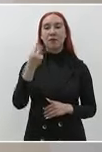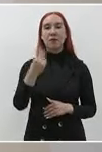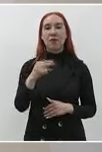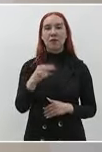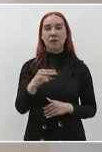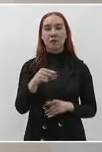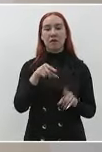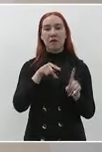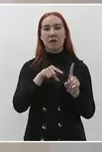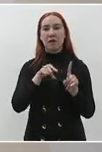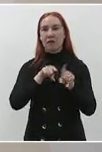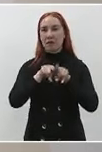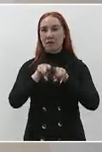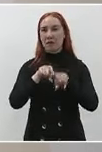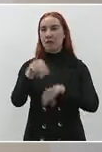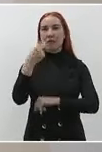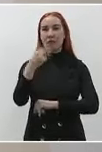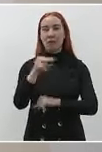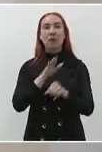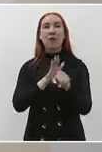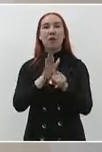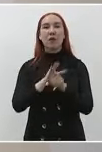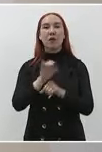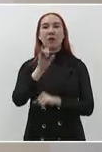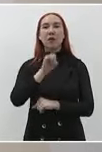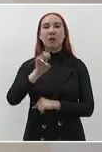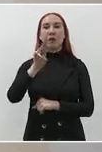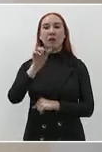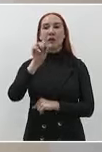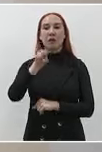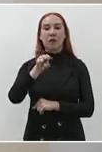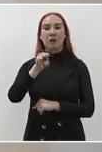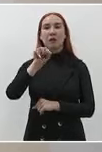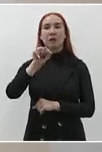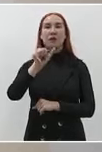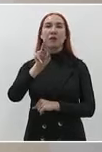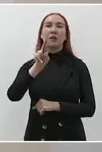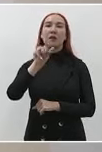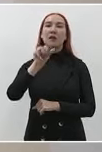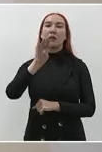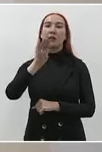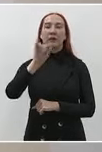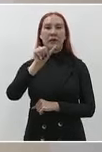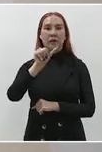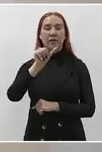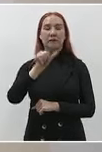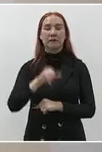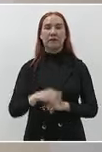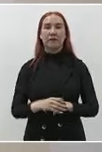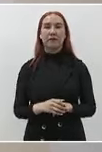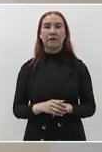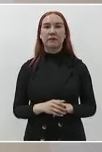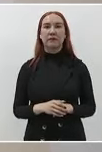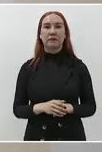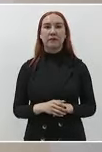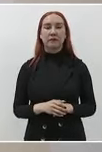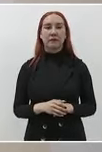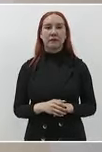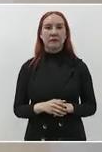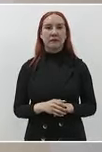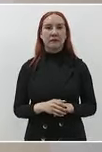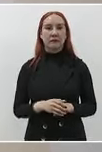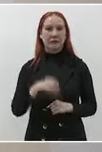era magonista y desde Estados Unidos